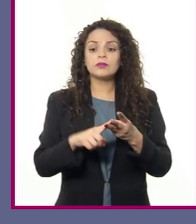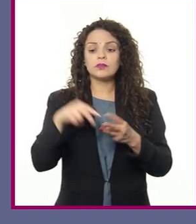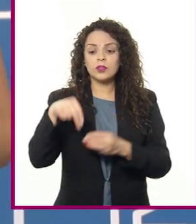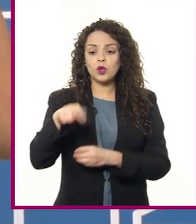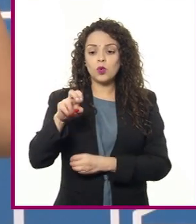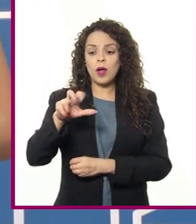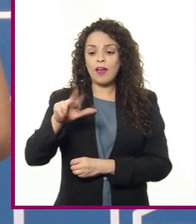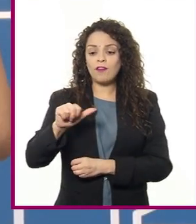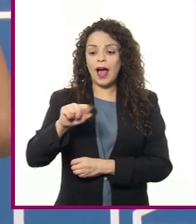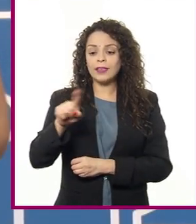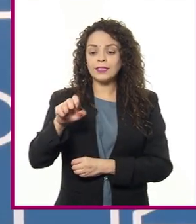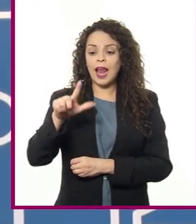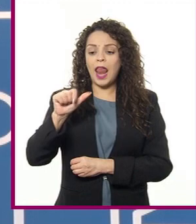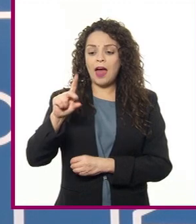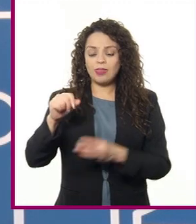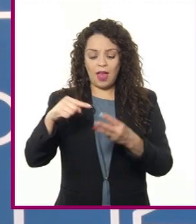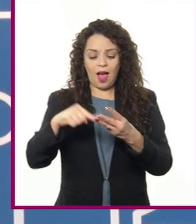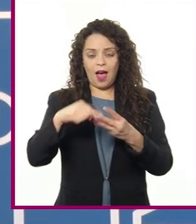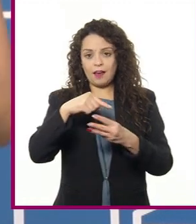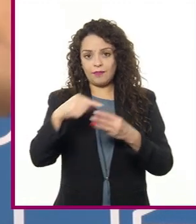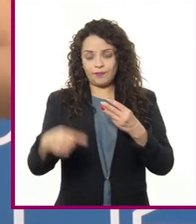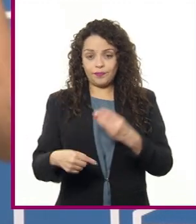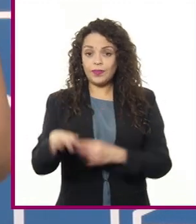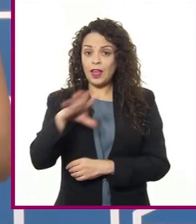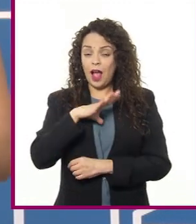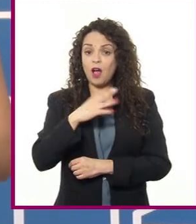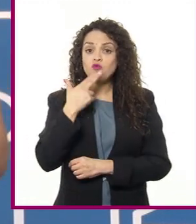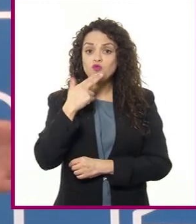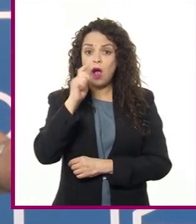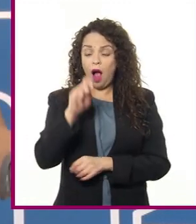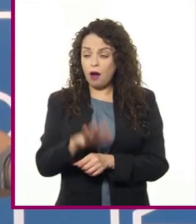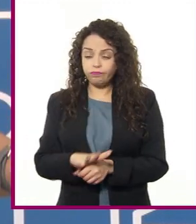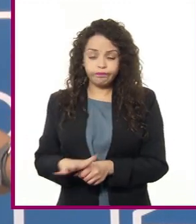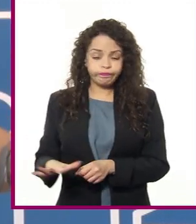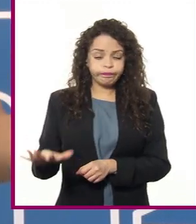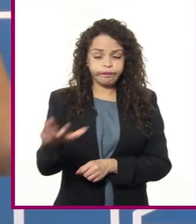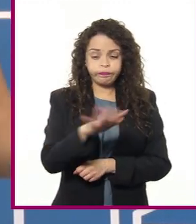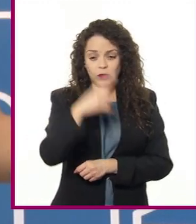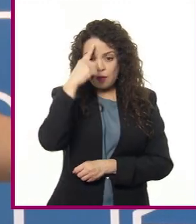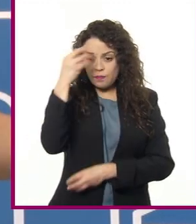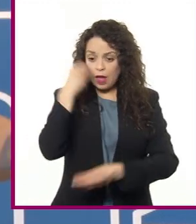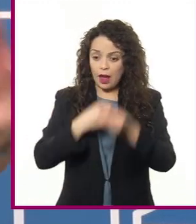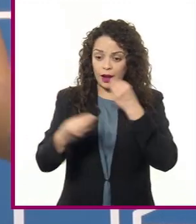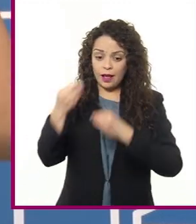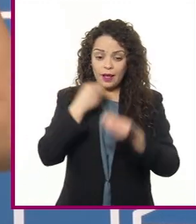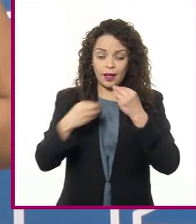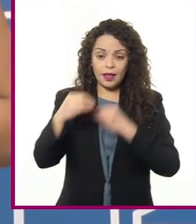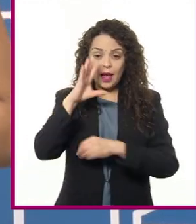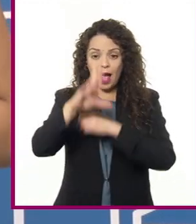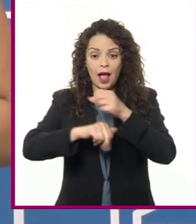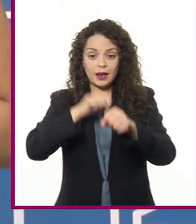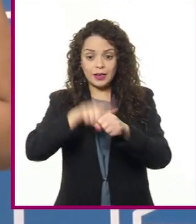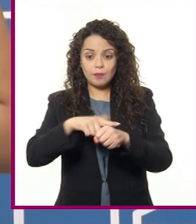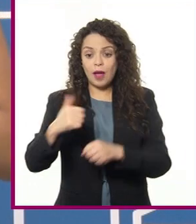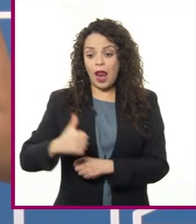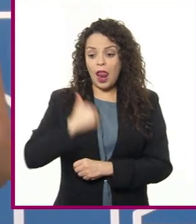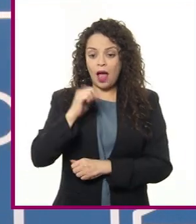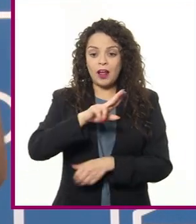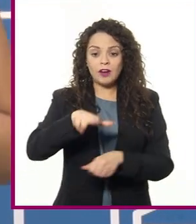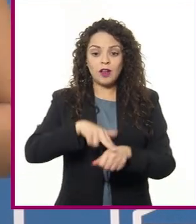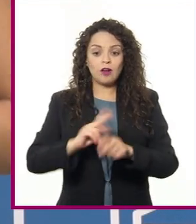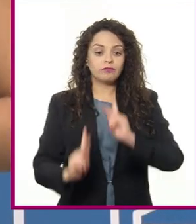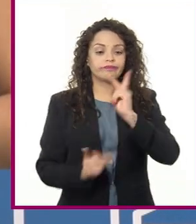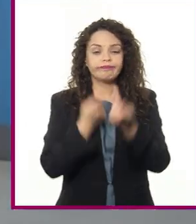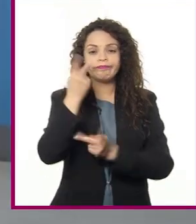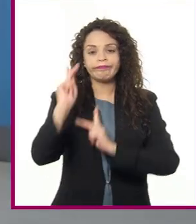Zelanda. 11. Utilizan grandes superficies para la alimentación del ganado y aprovechan el crecimiento natural de